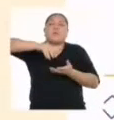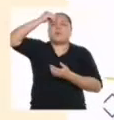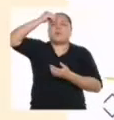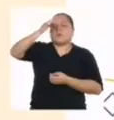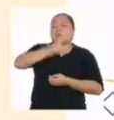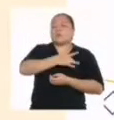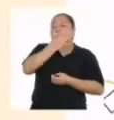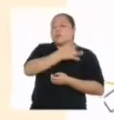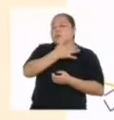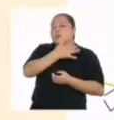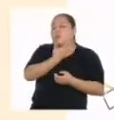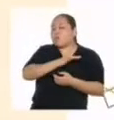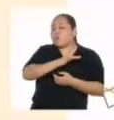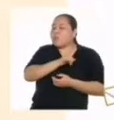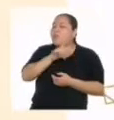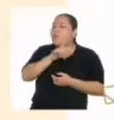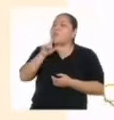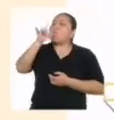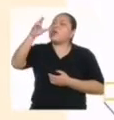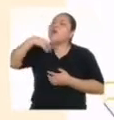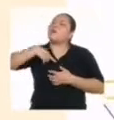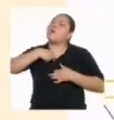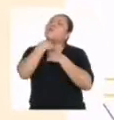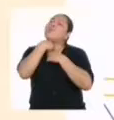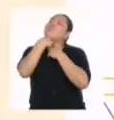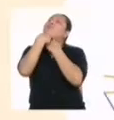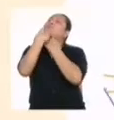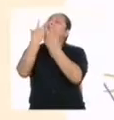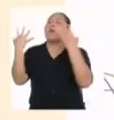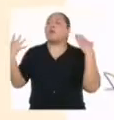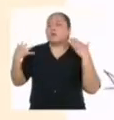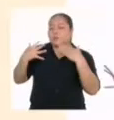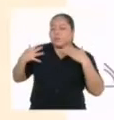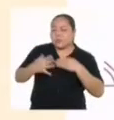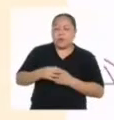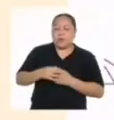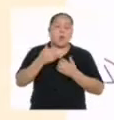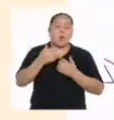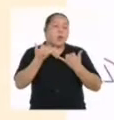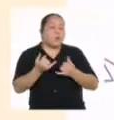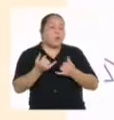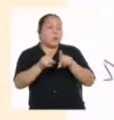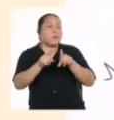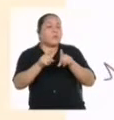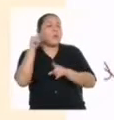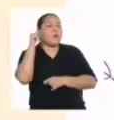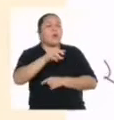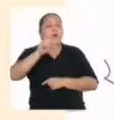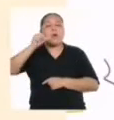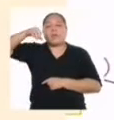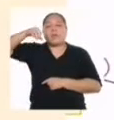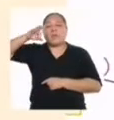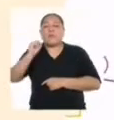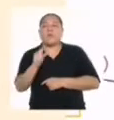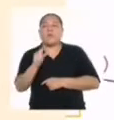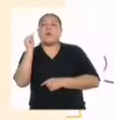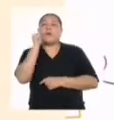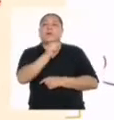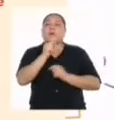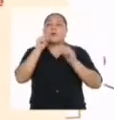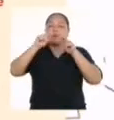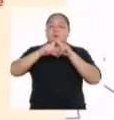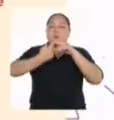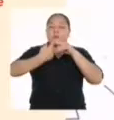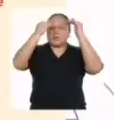puedo volar al levantar la voz para rapear. Ahora tengo una anáfora, pues se repite el inicio de la estrofa y